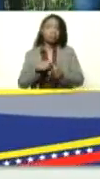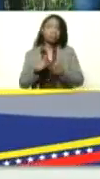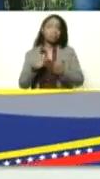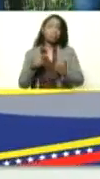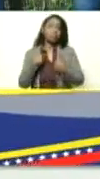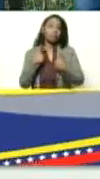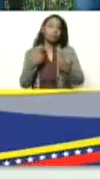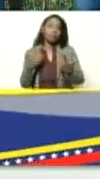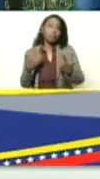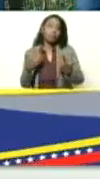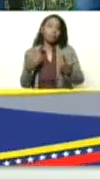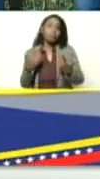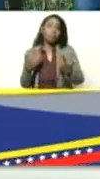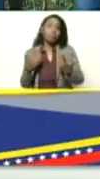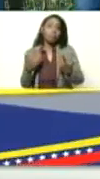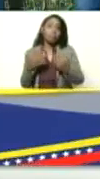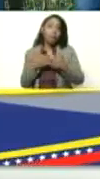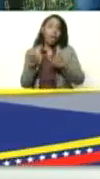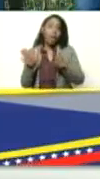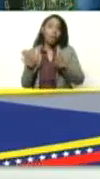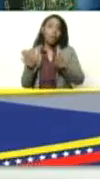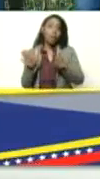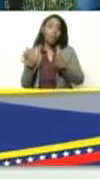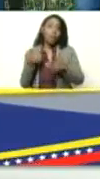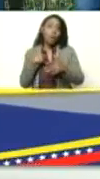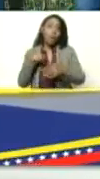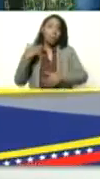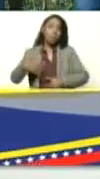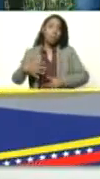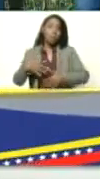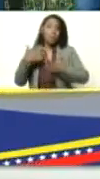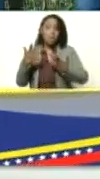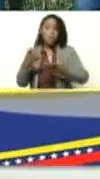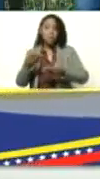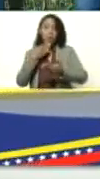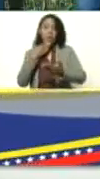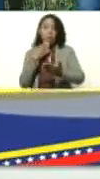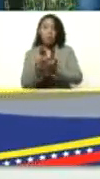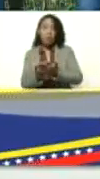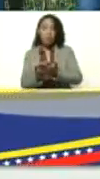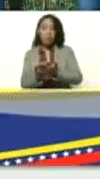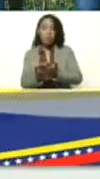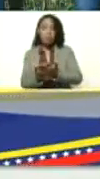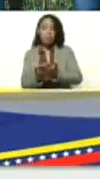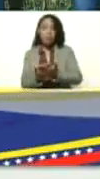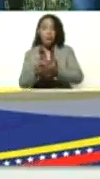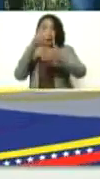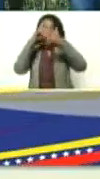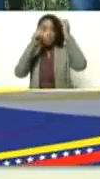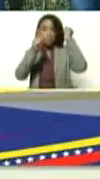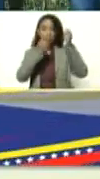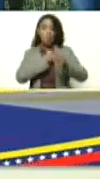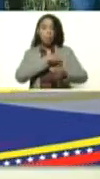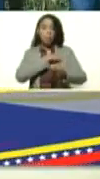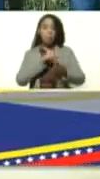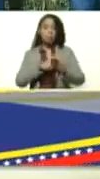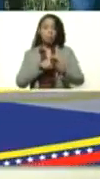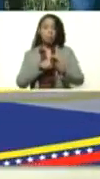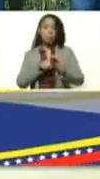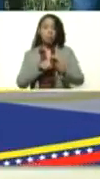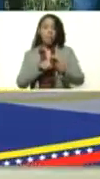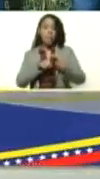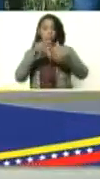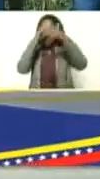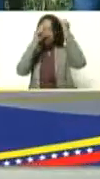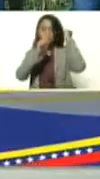me abrogo el derecho de darle las gracias al canciller de España y al